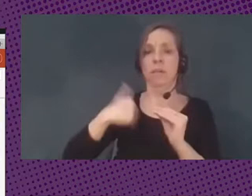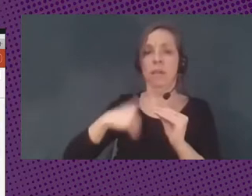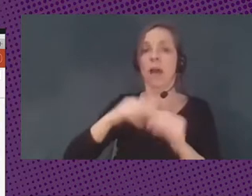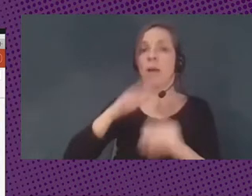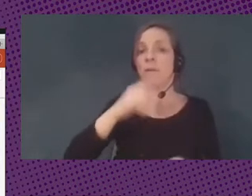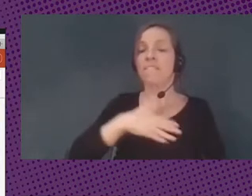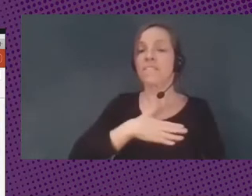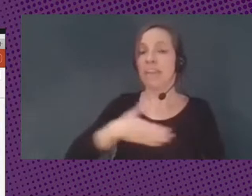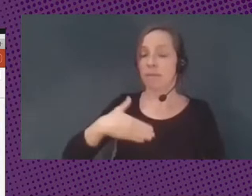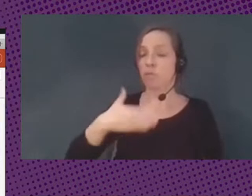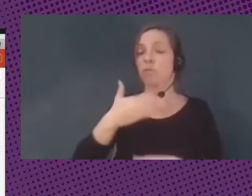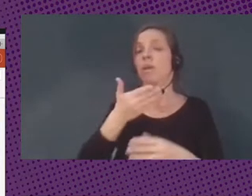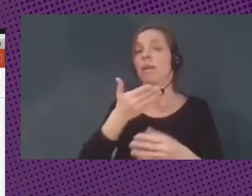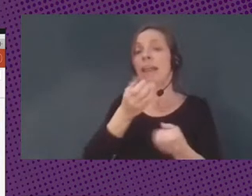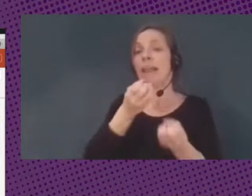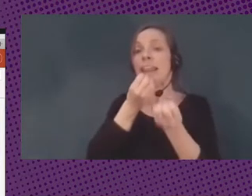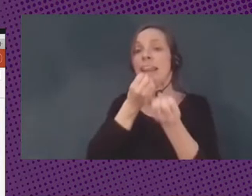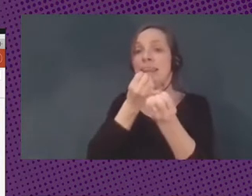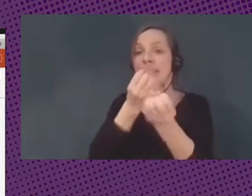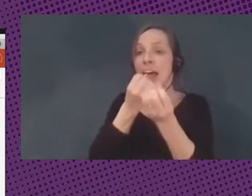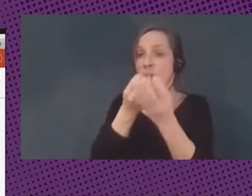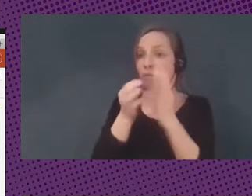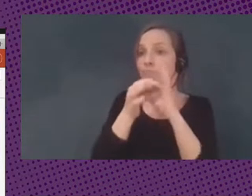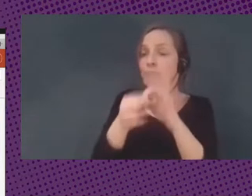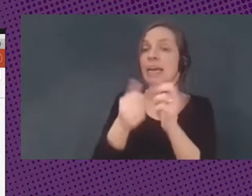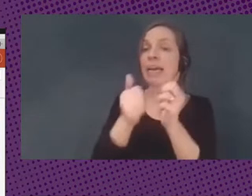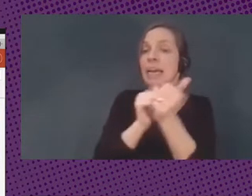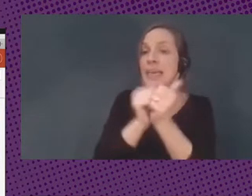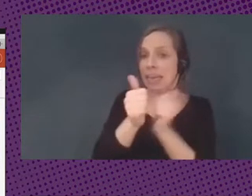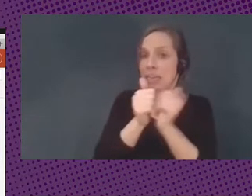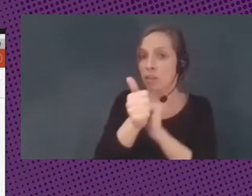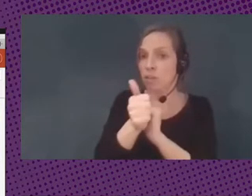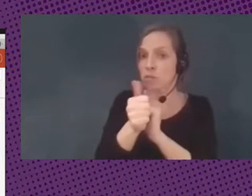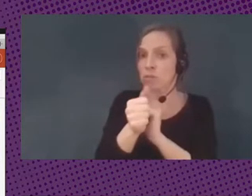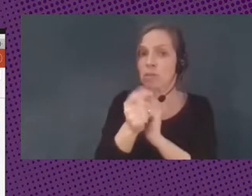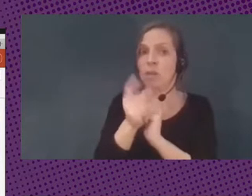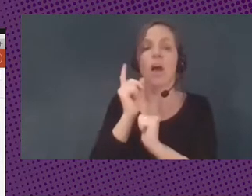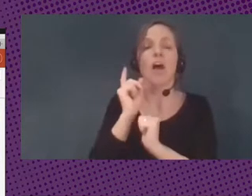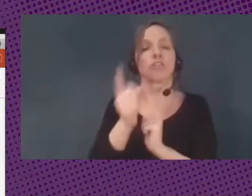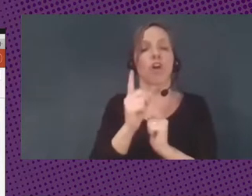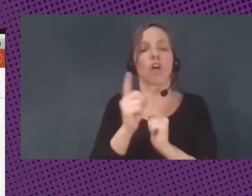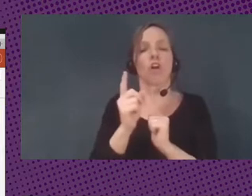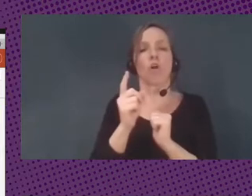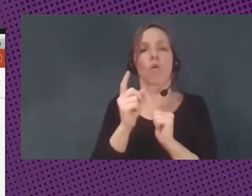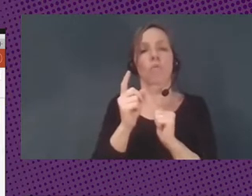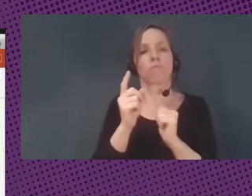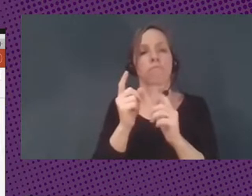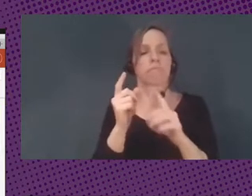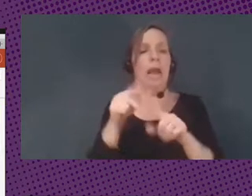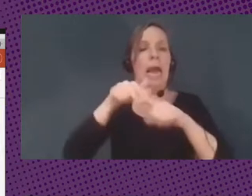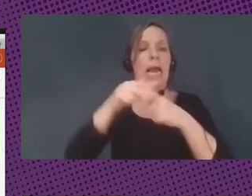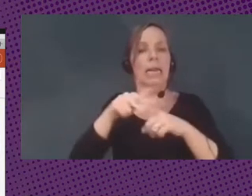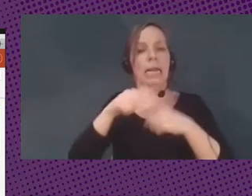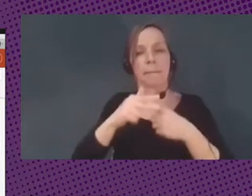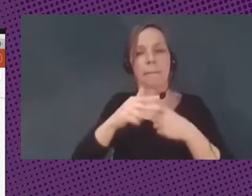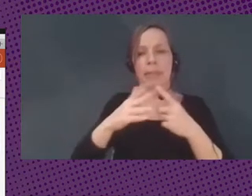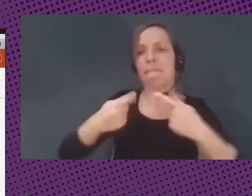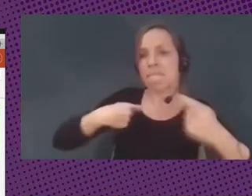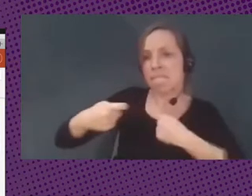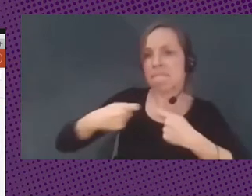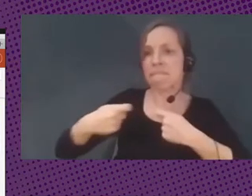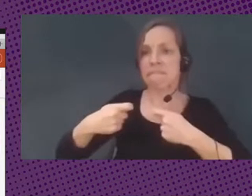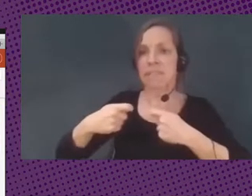pueda ser no un instrumento mercantil utilizado por el servicio